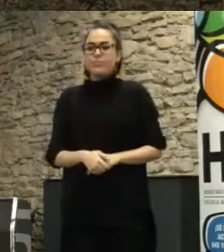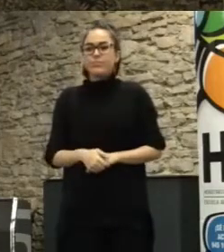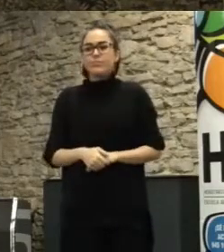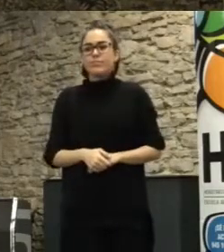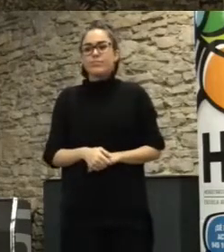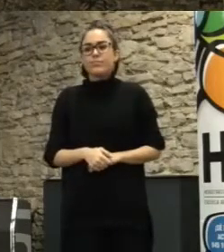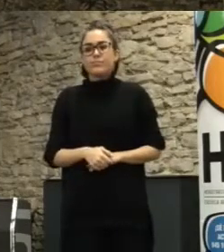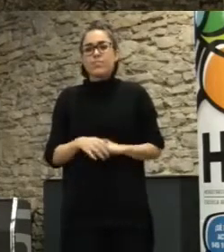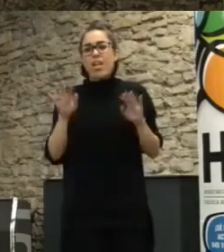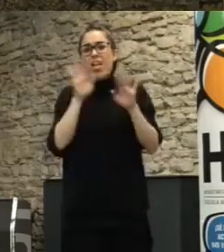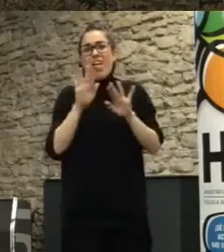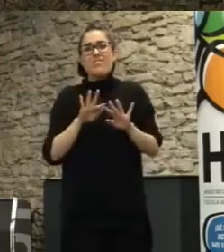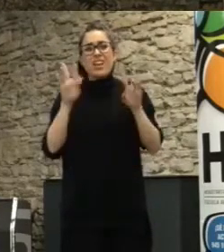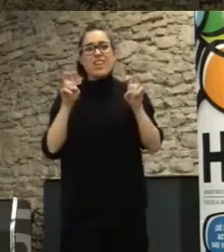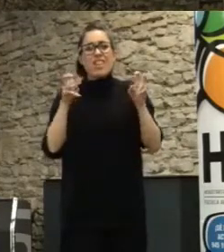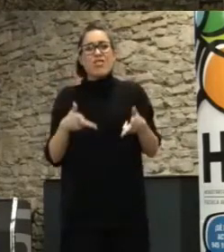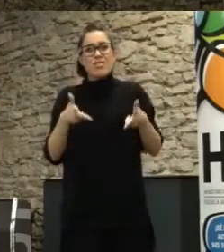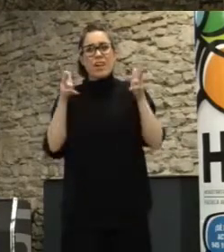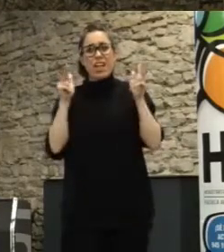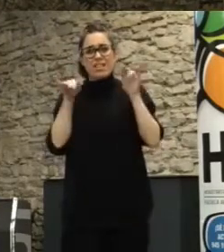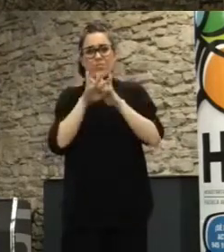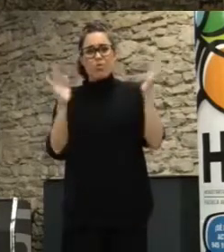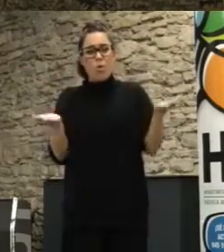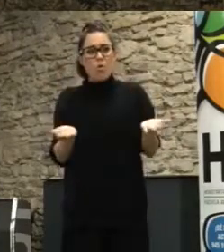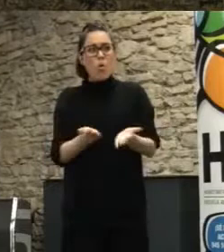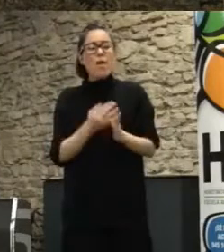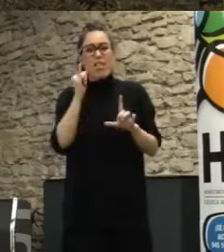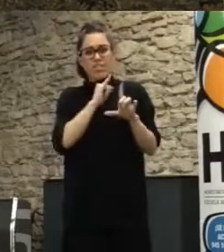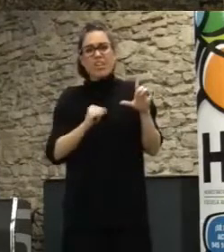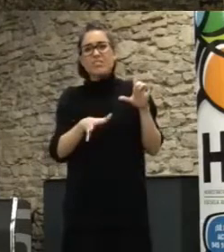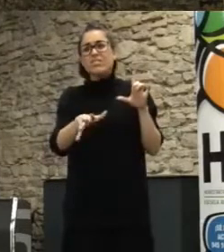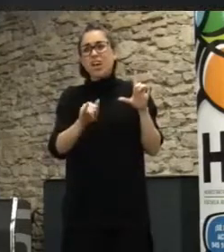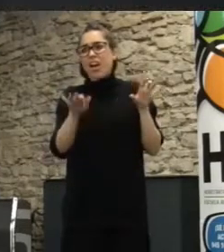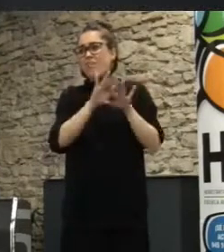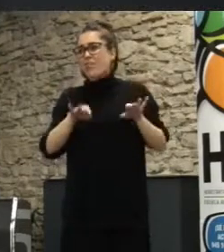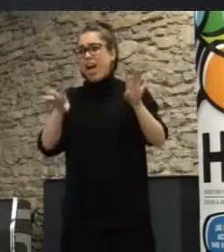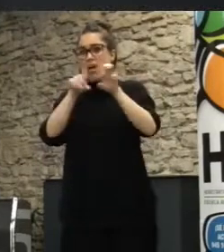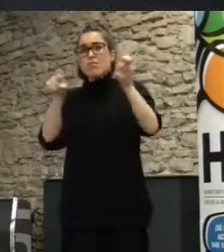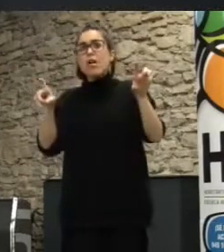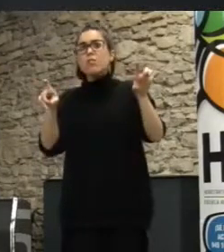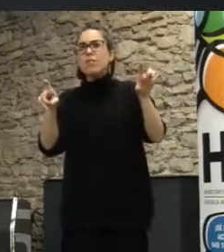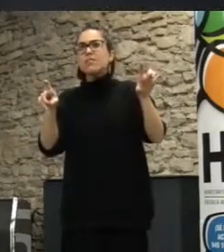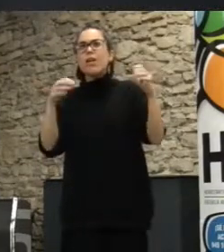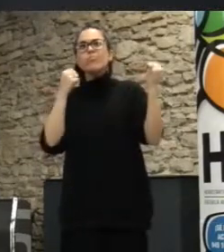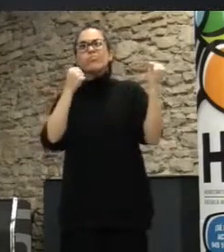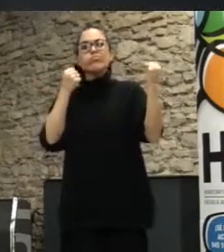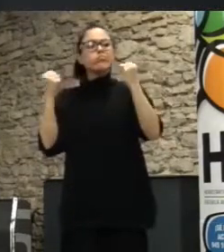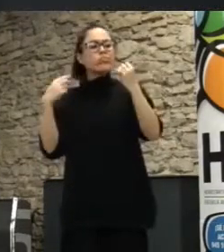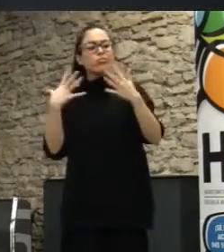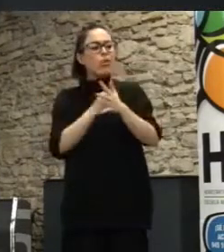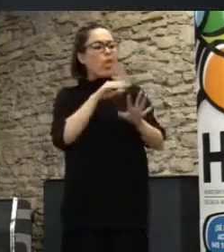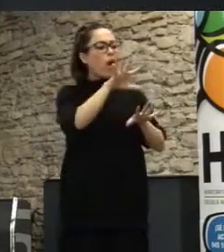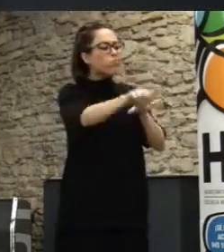crisis que tiene el neoliberalismo global en el que al final son las grandes multinacionales en las que cooptan y se apoderan de todo y liquidan los servicios